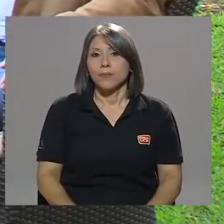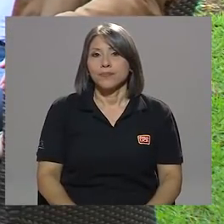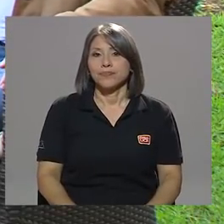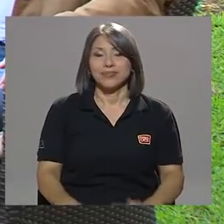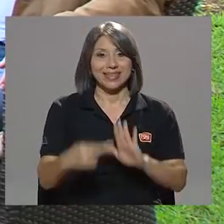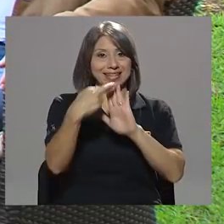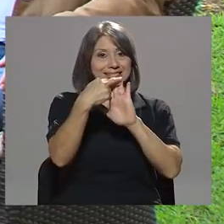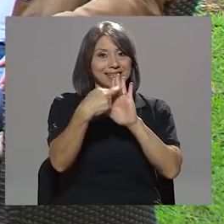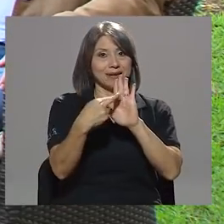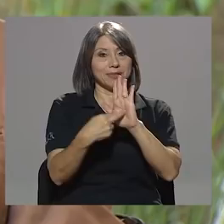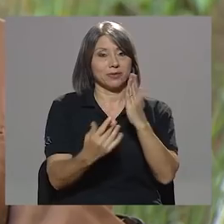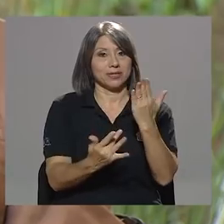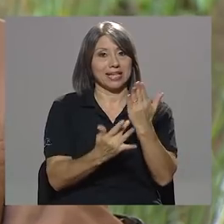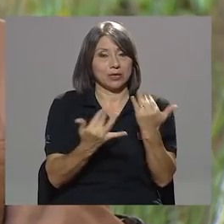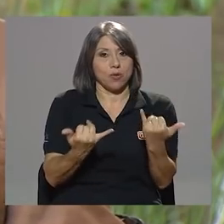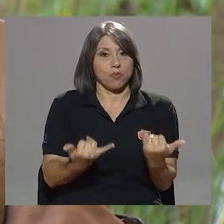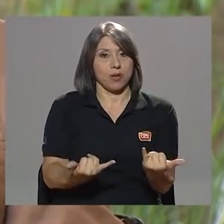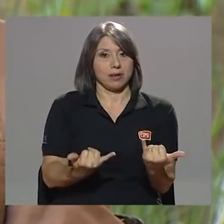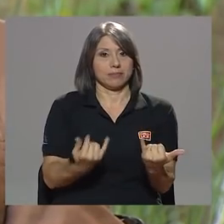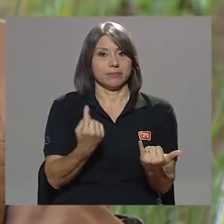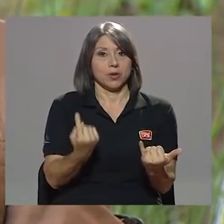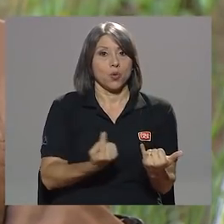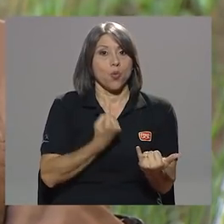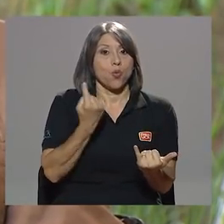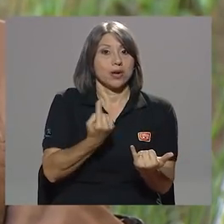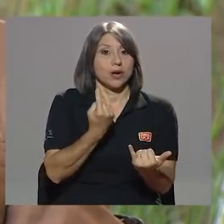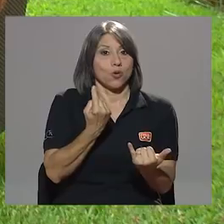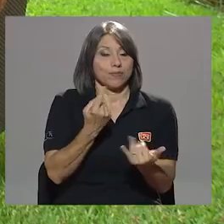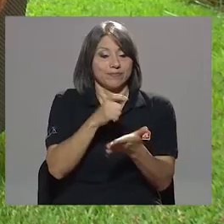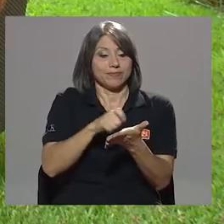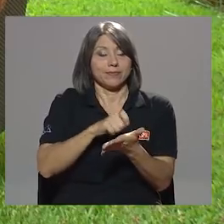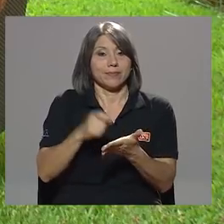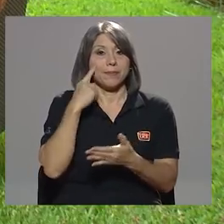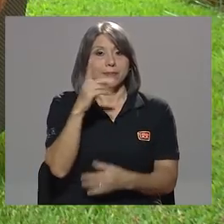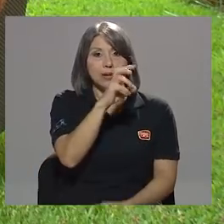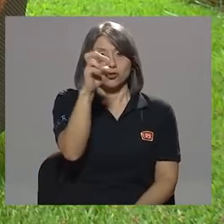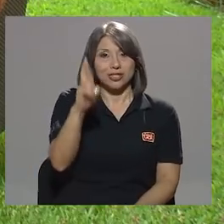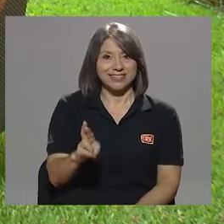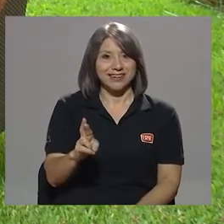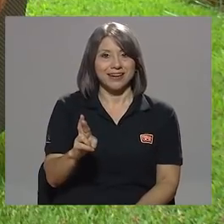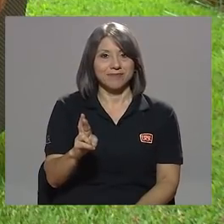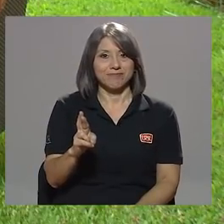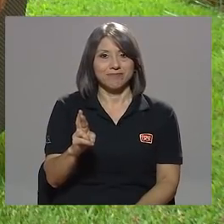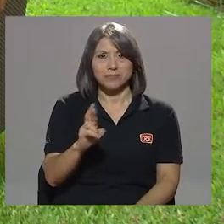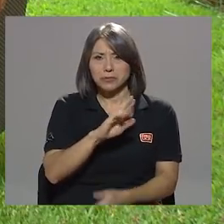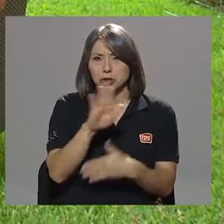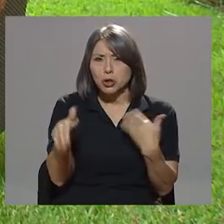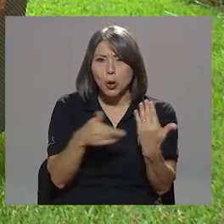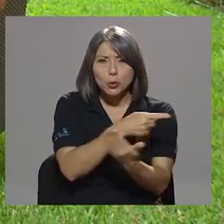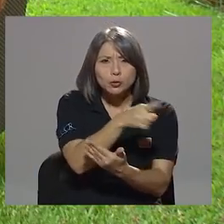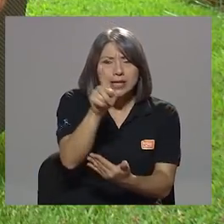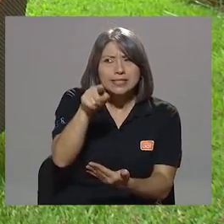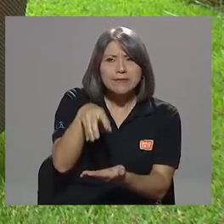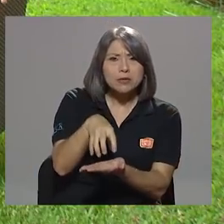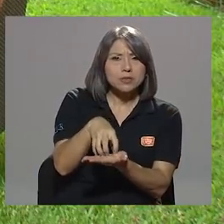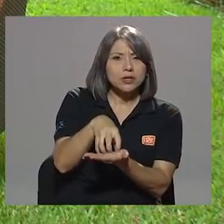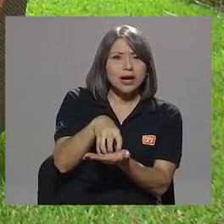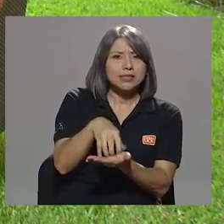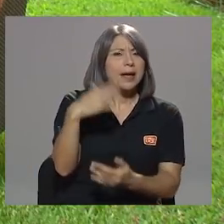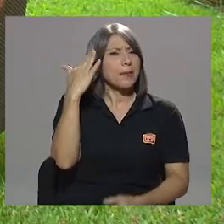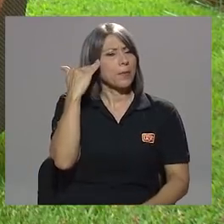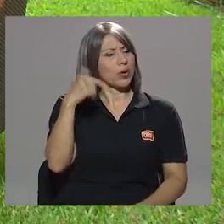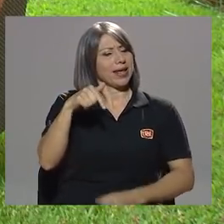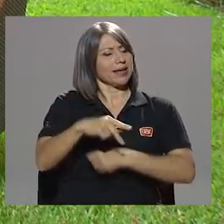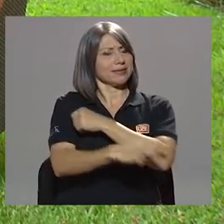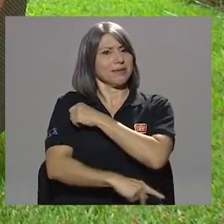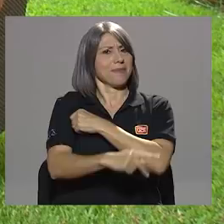El reglamento técnico actual y único que se generó para Costa Rica, y que creo que todo mundo tiene que cuestionarse eso, ¿por qué razón este país, en